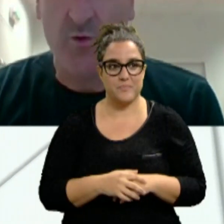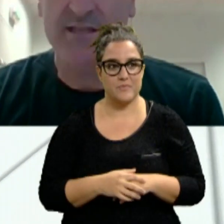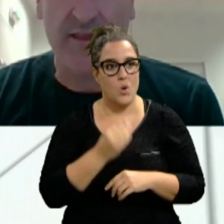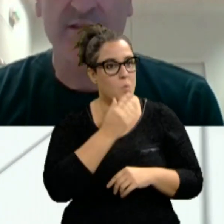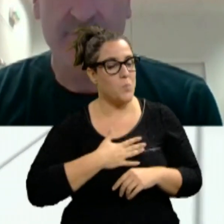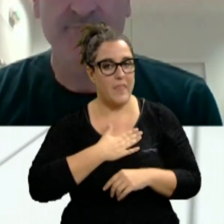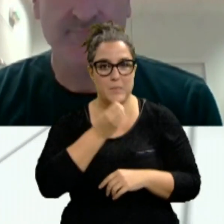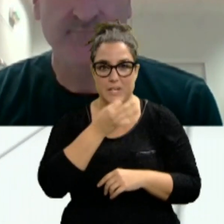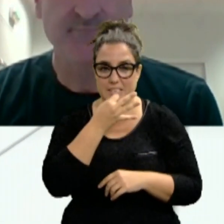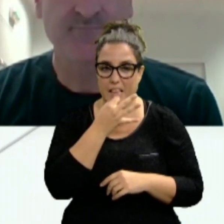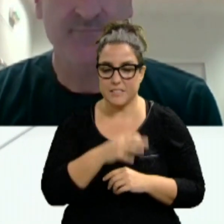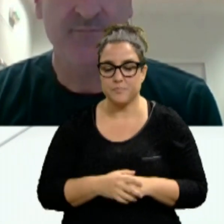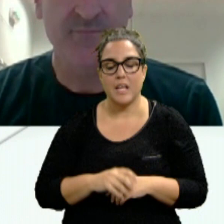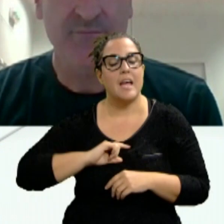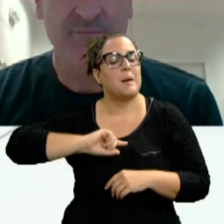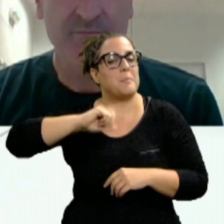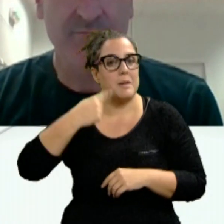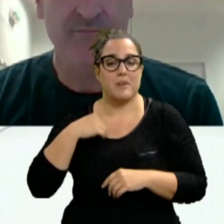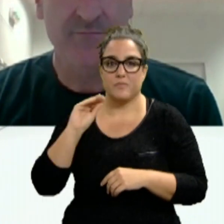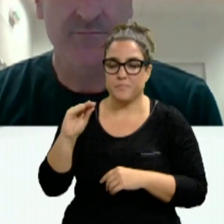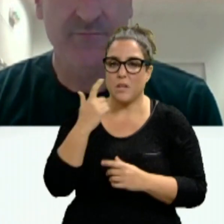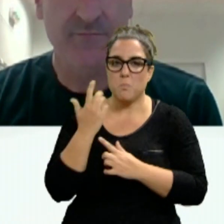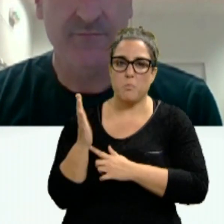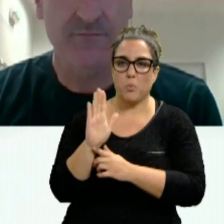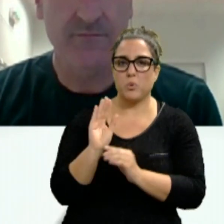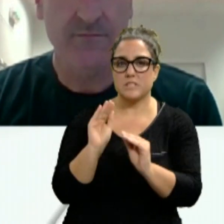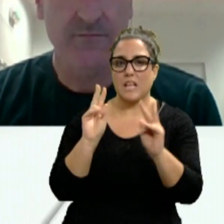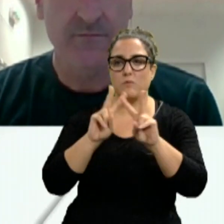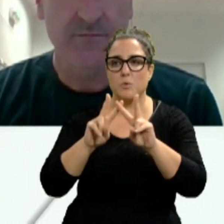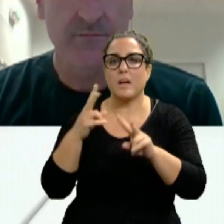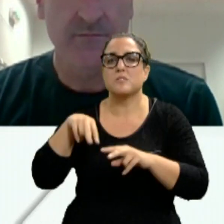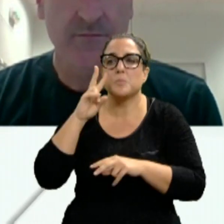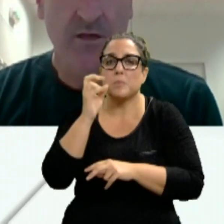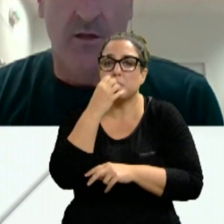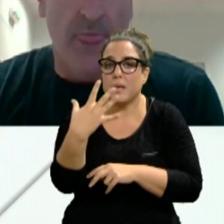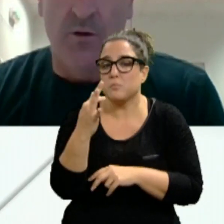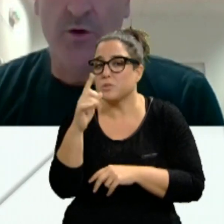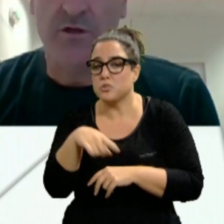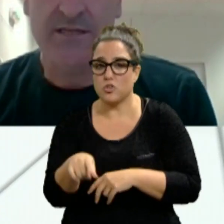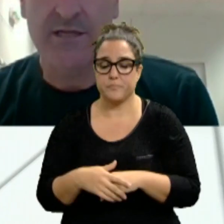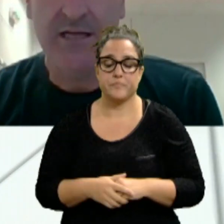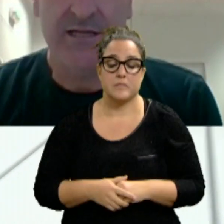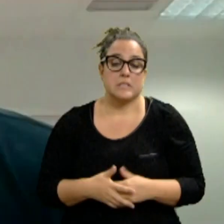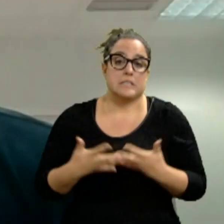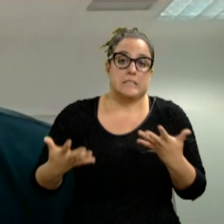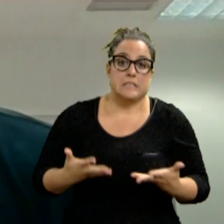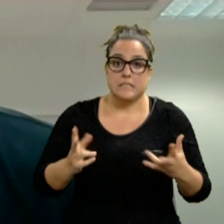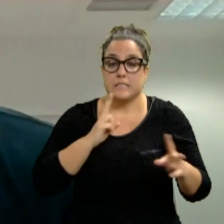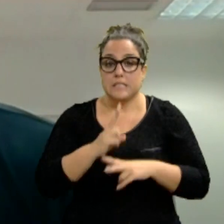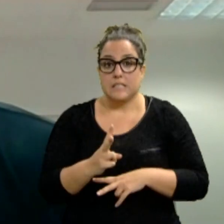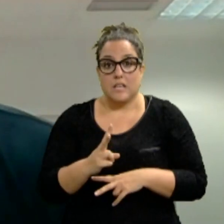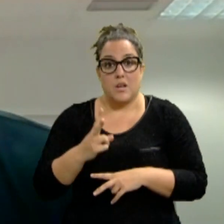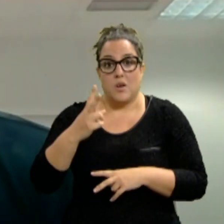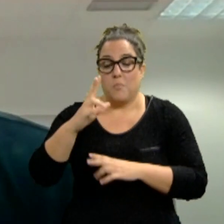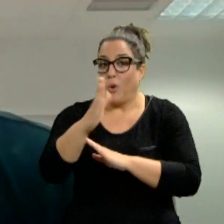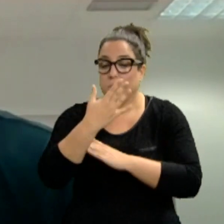placer, muy buenas tardes. Bueno, en primer lugar, ¿qué les parece la propuesta? No sé si ven ya la luz al final del túnel. Bueno, es la única propuesta